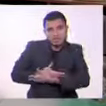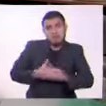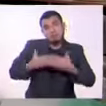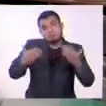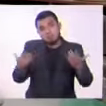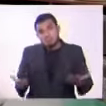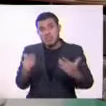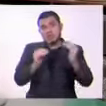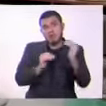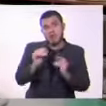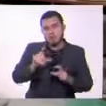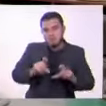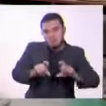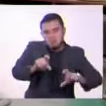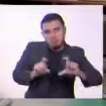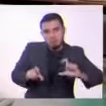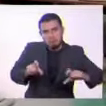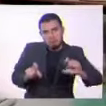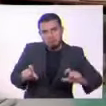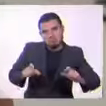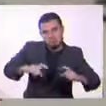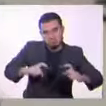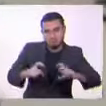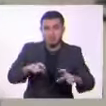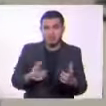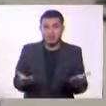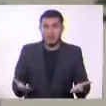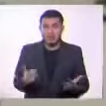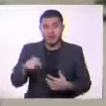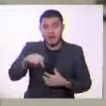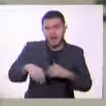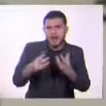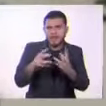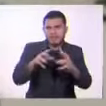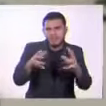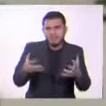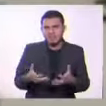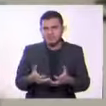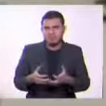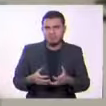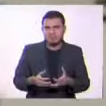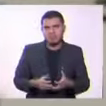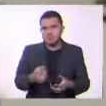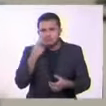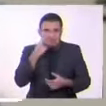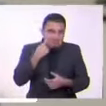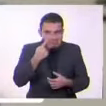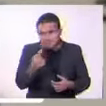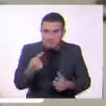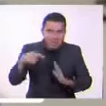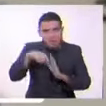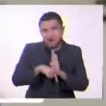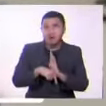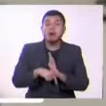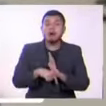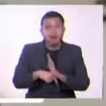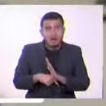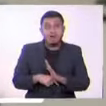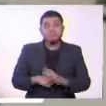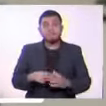también muñecos. Frente a este mundo contemplativo y superficial, Nora decide